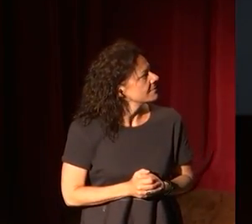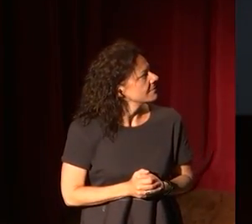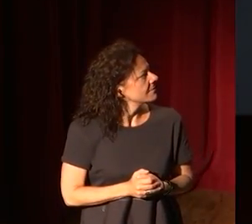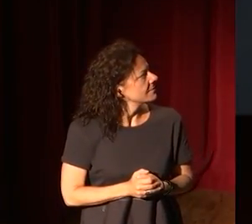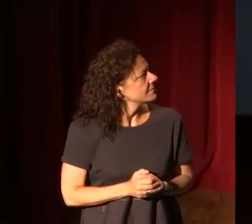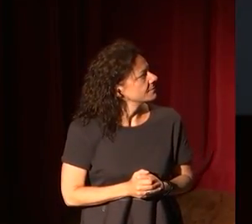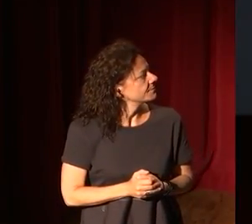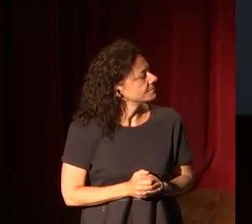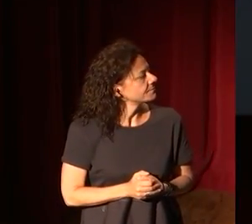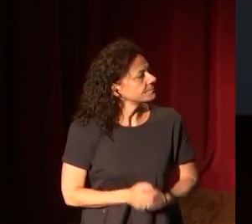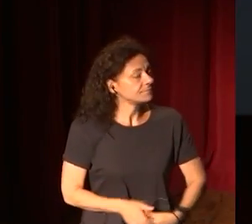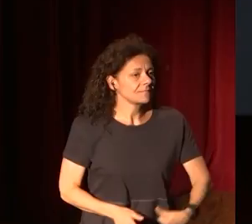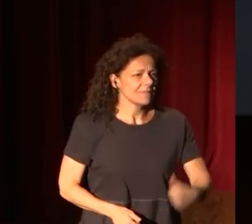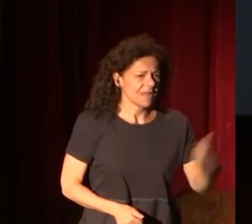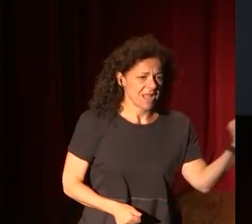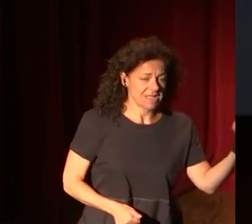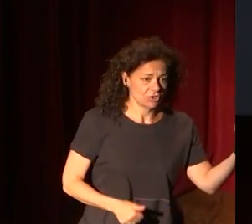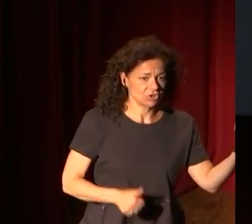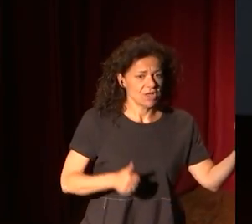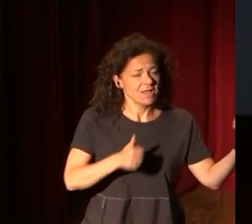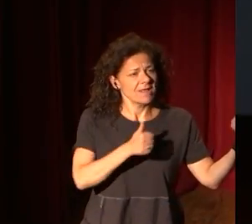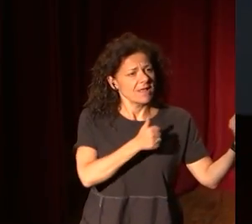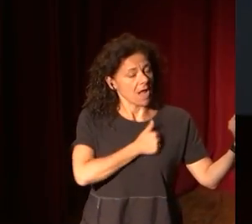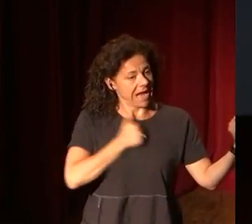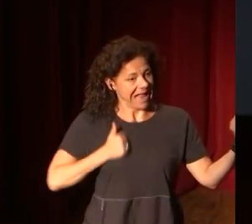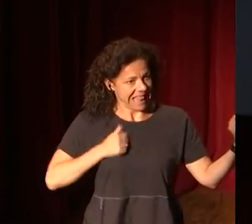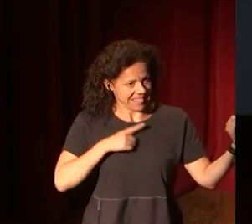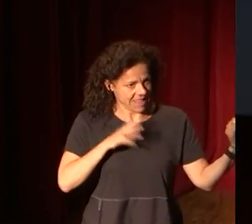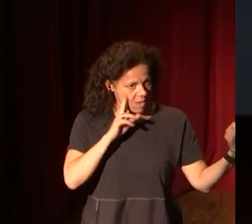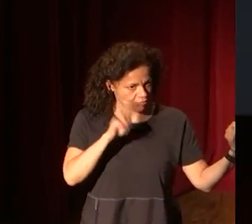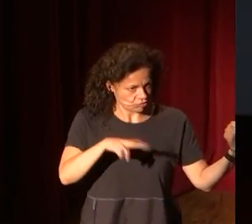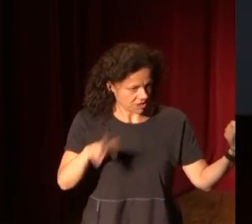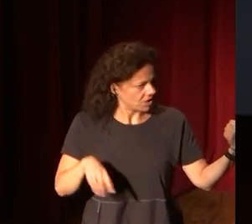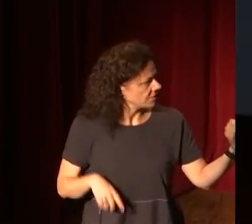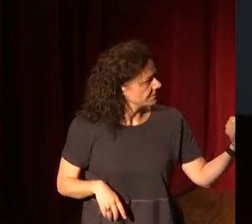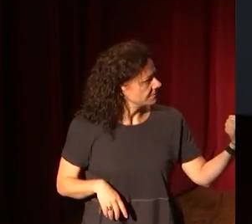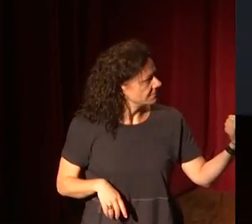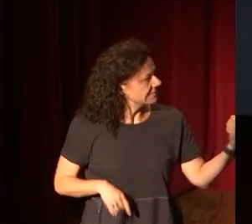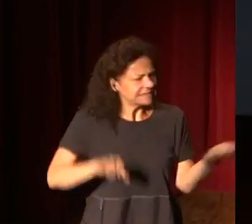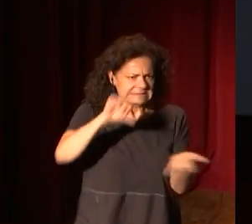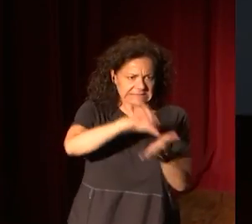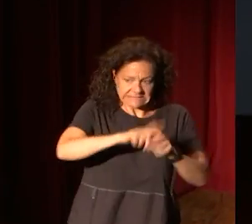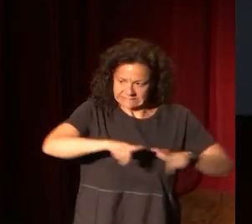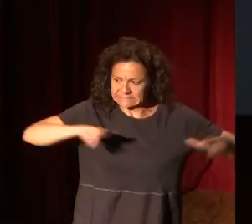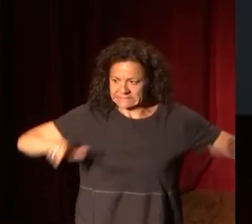Este es el Canadian Museum on Human Rights, la sala principal.